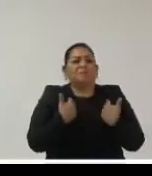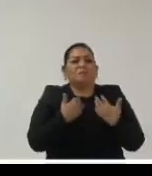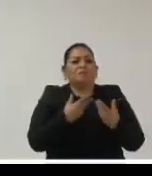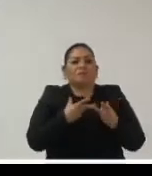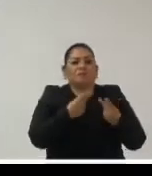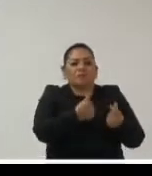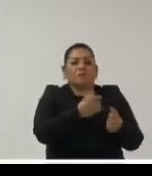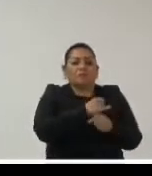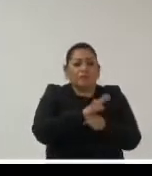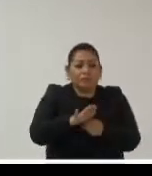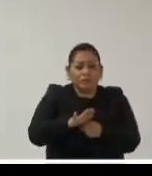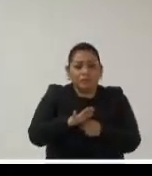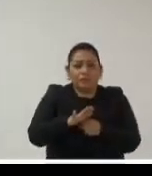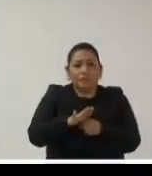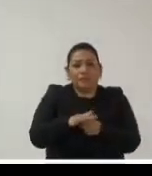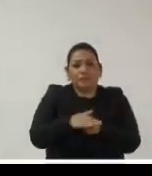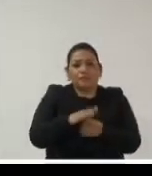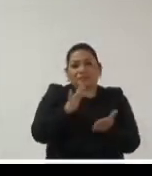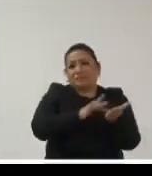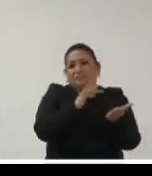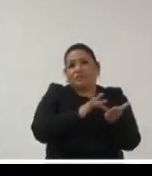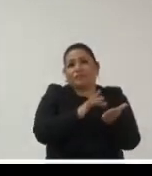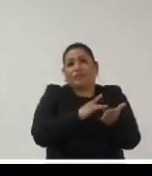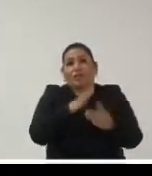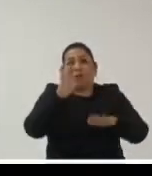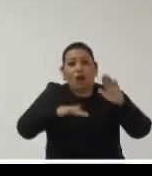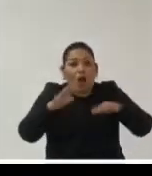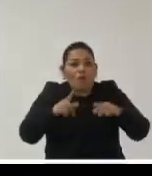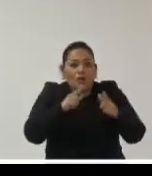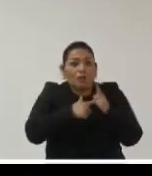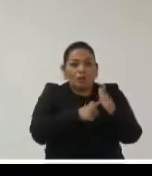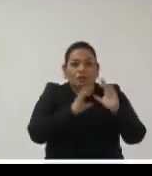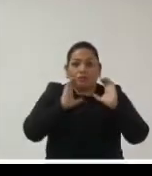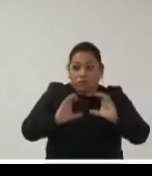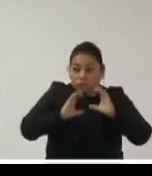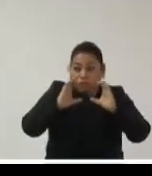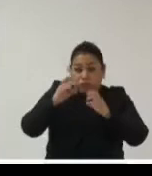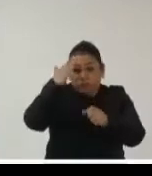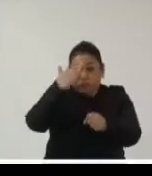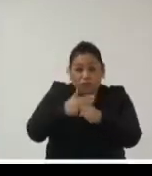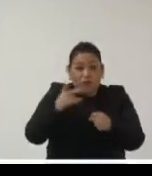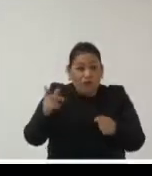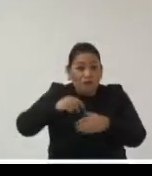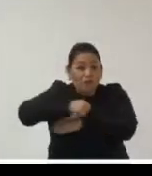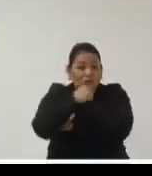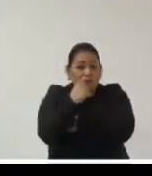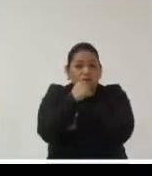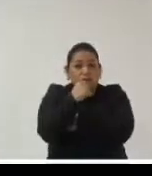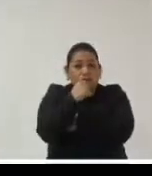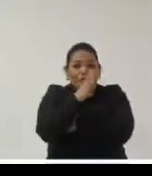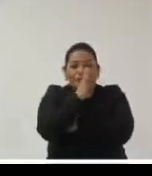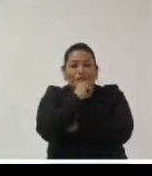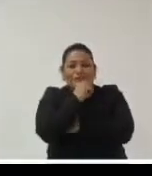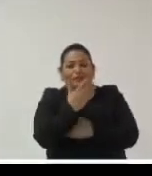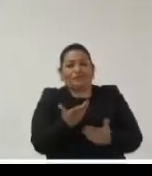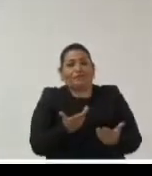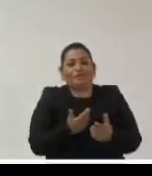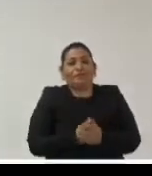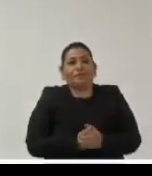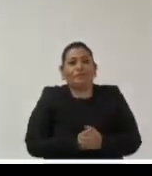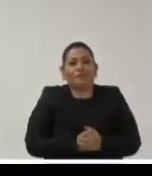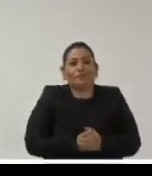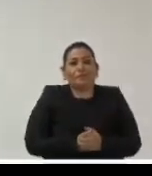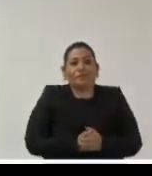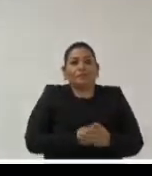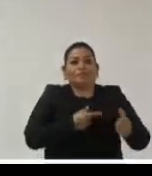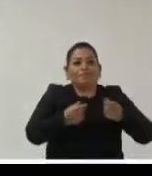producción de la información electrónica porque no vamos a ser capaces ni siquiera de preservarla y mucho menos de acceder a esa información por el otro lado la necesidad